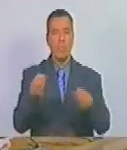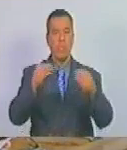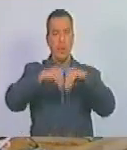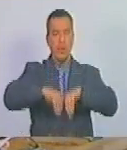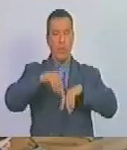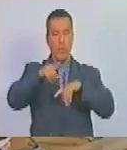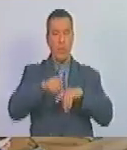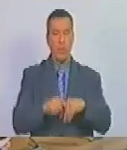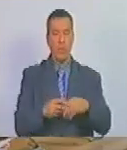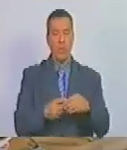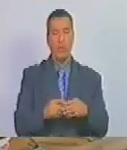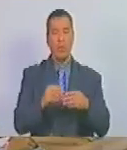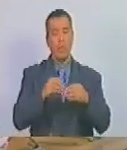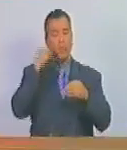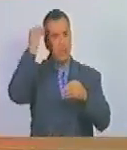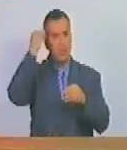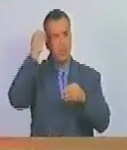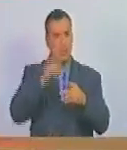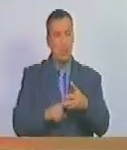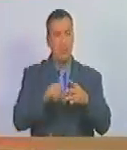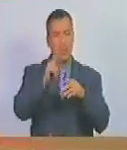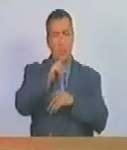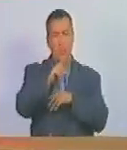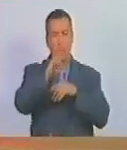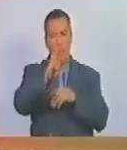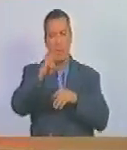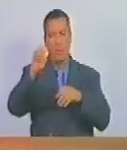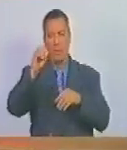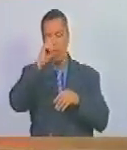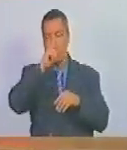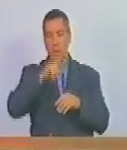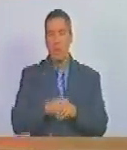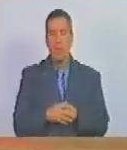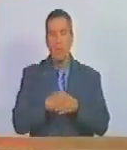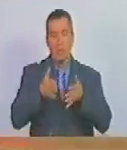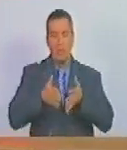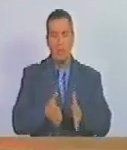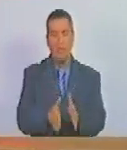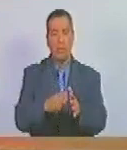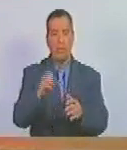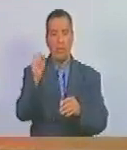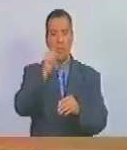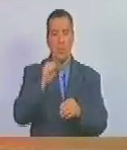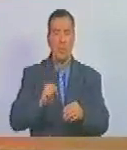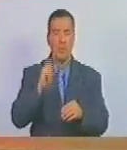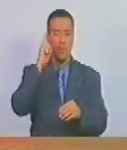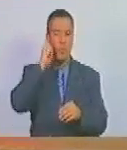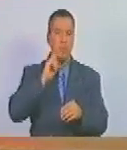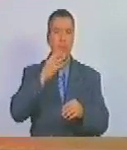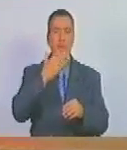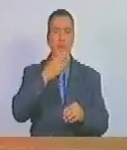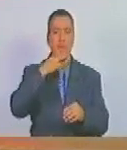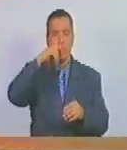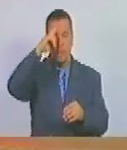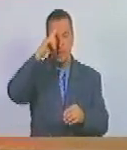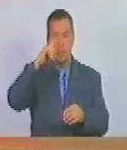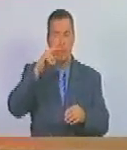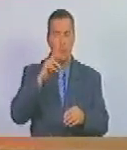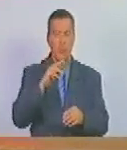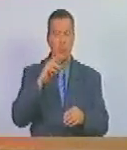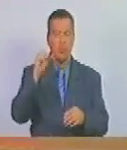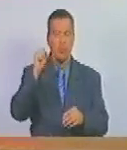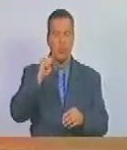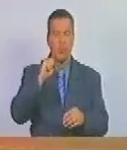Acuerdo en conmemoración del 240 aniversario del natalicio del Libertador y Padre de la Patria, Simón